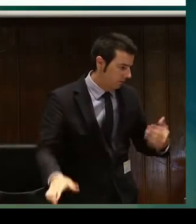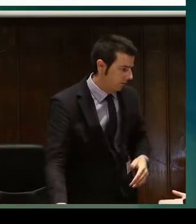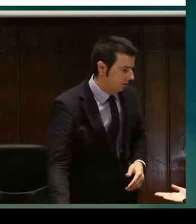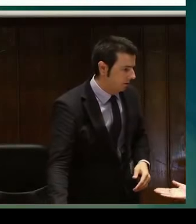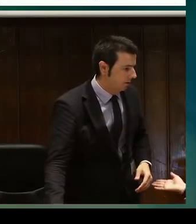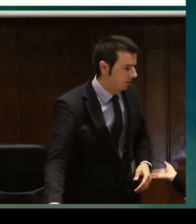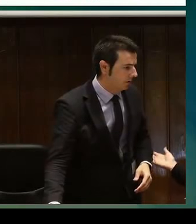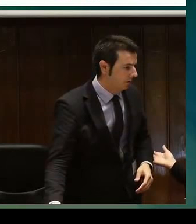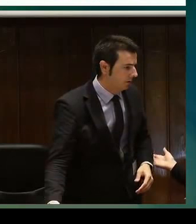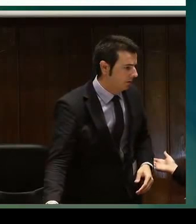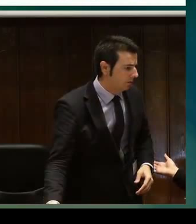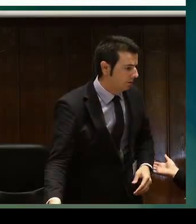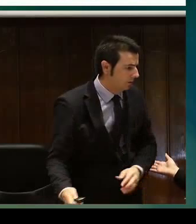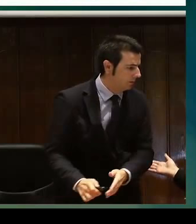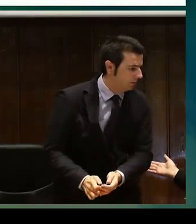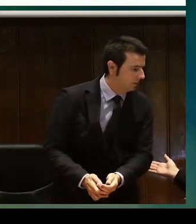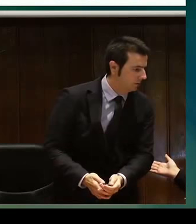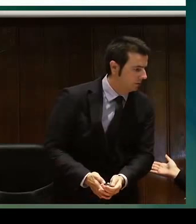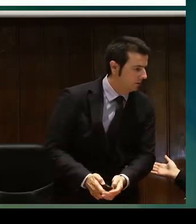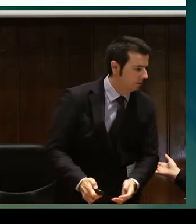Disculpadme, pero creo que no tengo más tiempo.